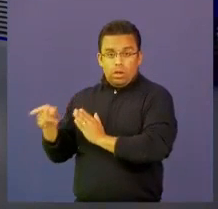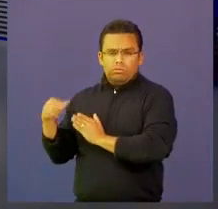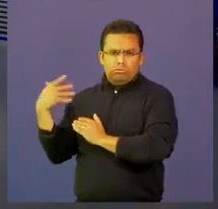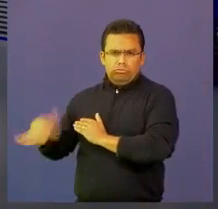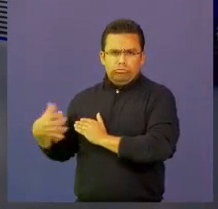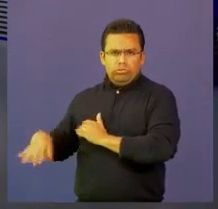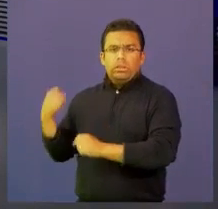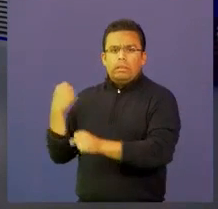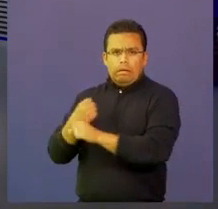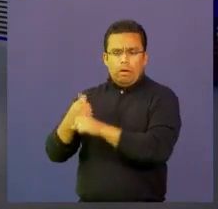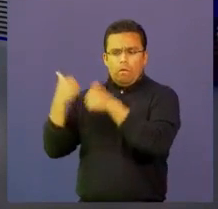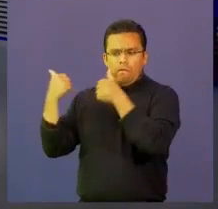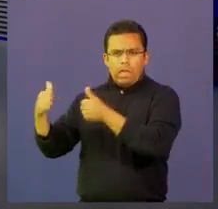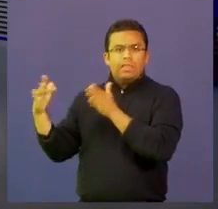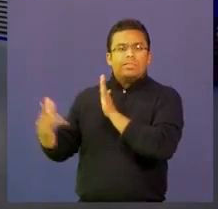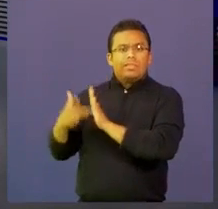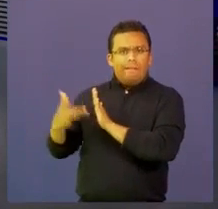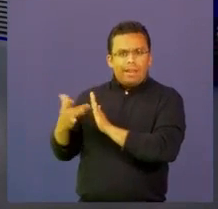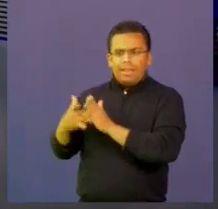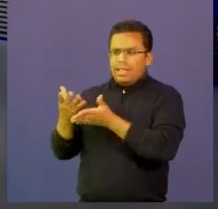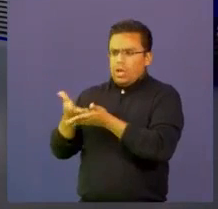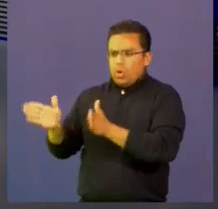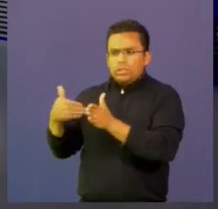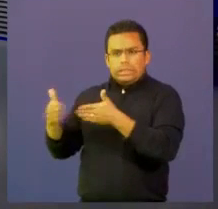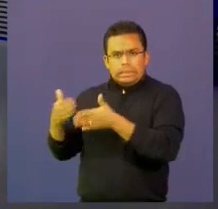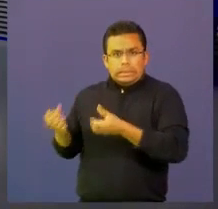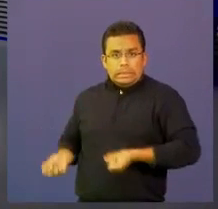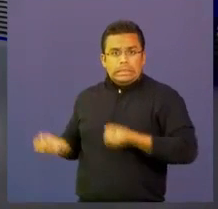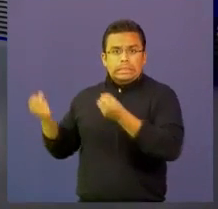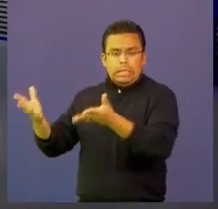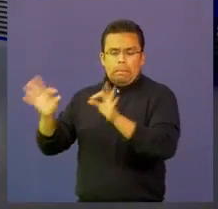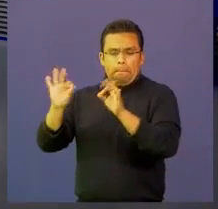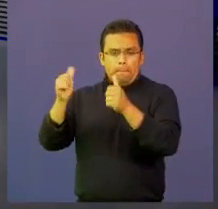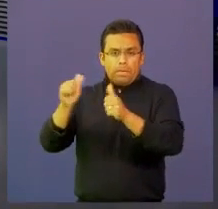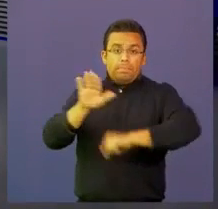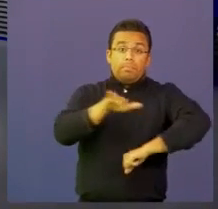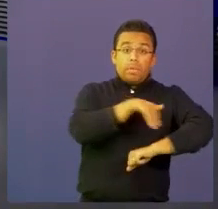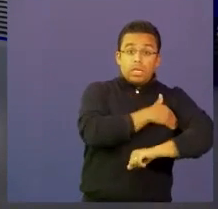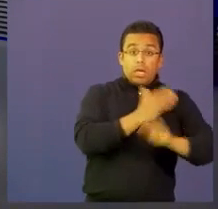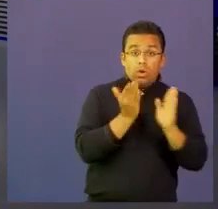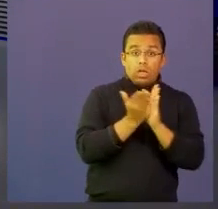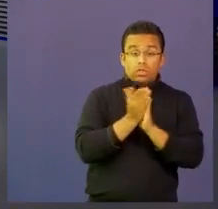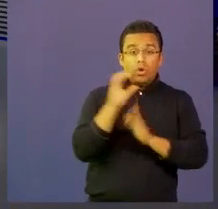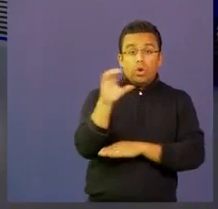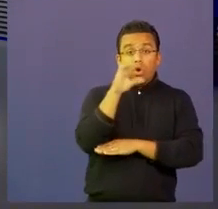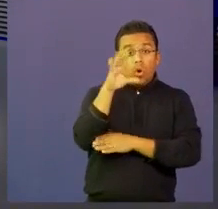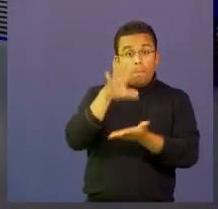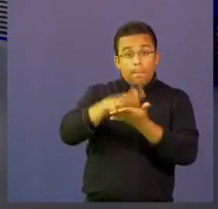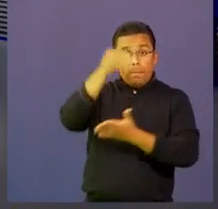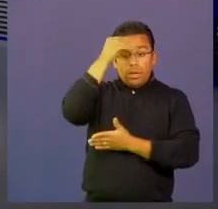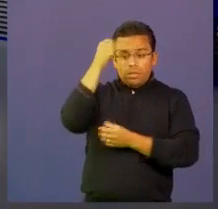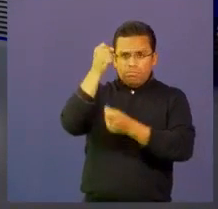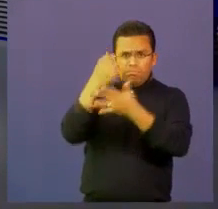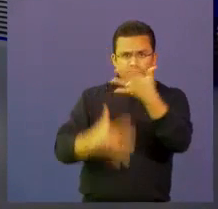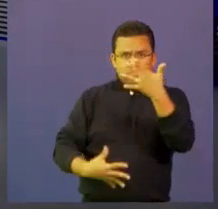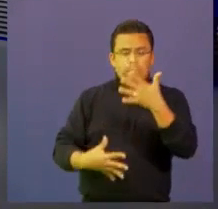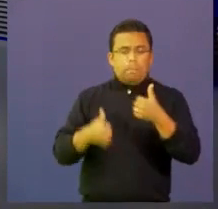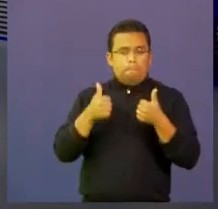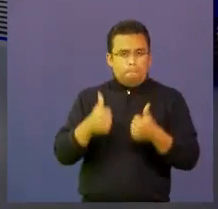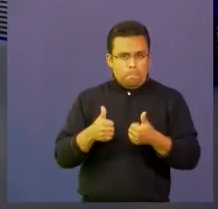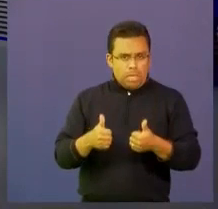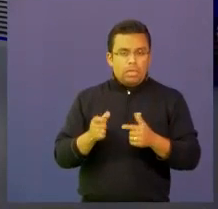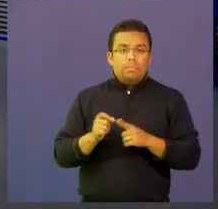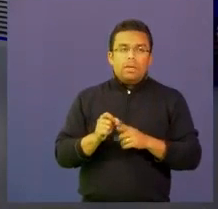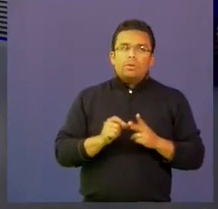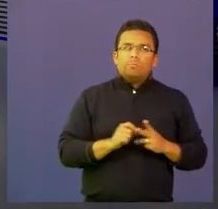contenido en las tabletas. Sabemos que el Ministerio de Educación con Colombia Aprende también tiene una plataforma excelente de contenidos. Y sentimos que en lo que nos